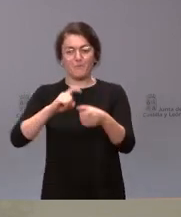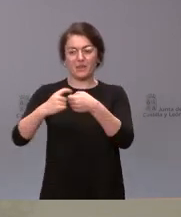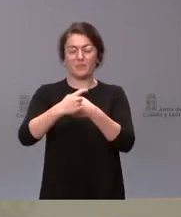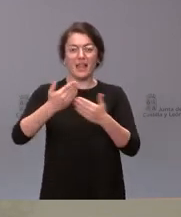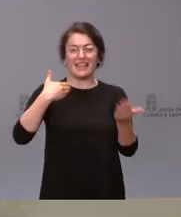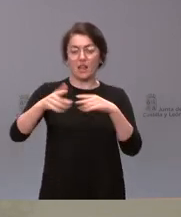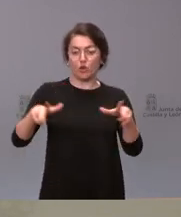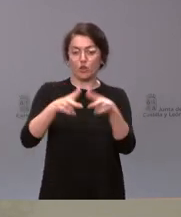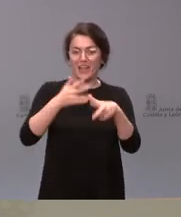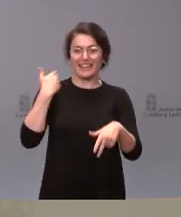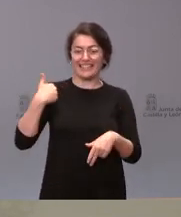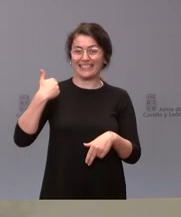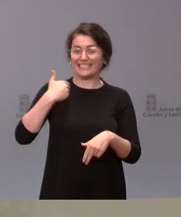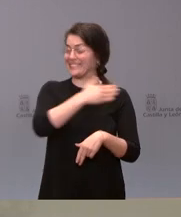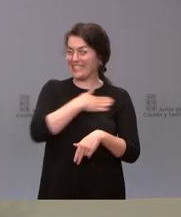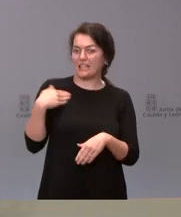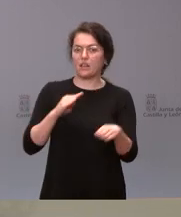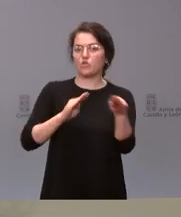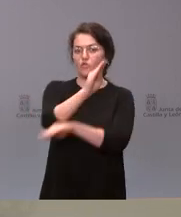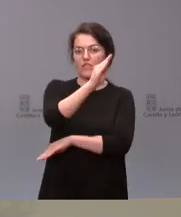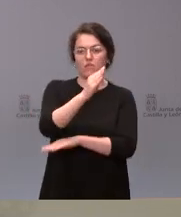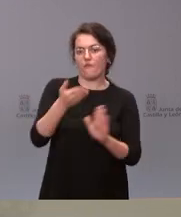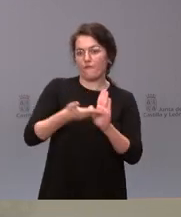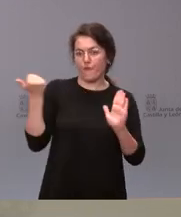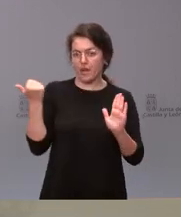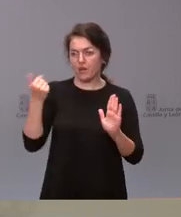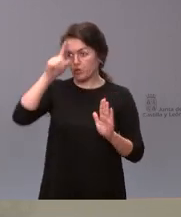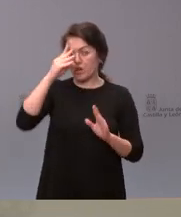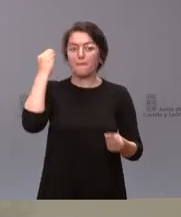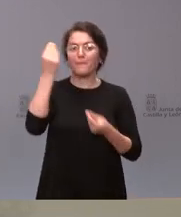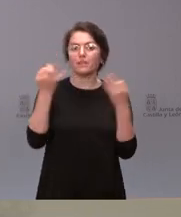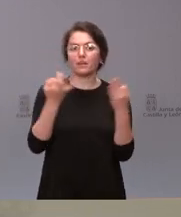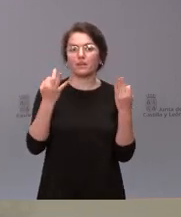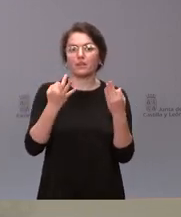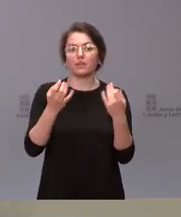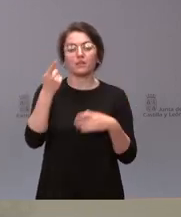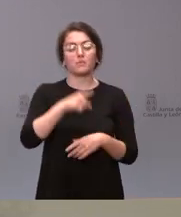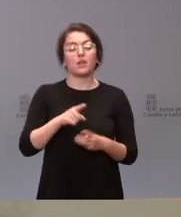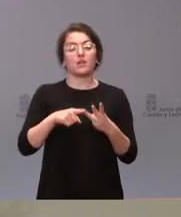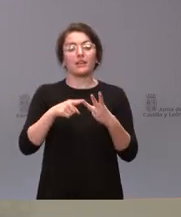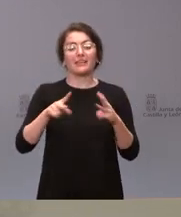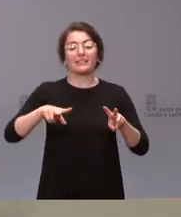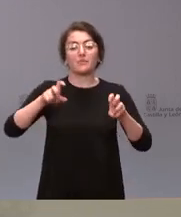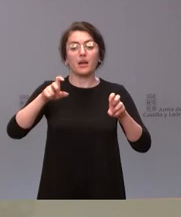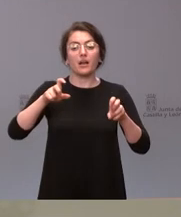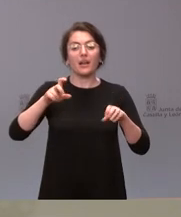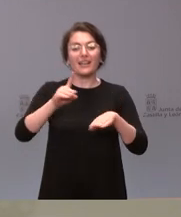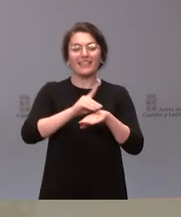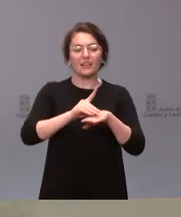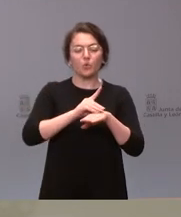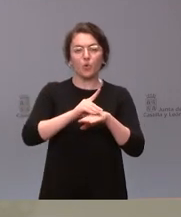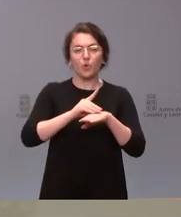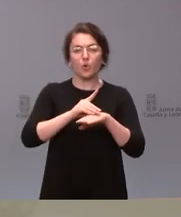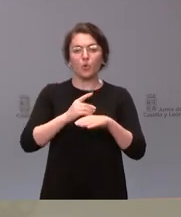la intención de la Junta realmente eliminar estas ayudas. Gracias. Bueno, y ya aprovechando, si nos puede dar algún dato sobre la viruela del mono, si tienen alguna